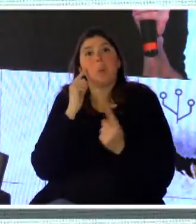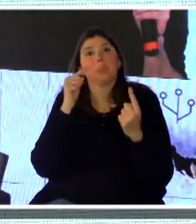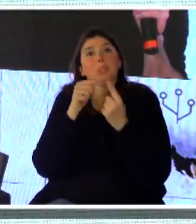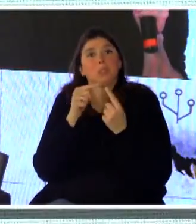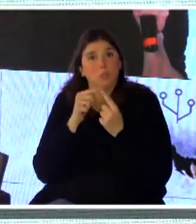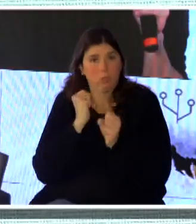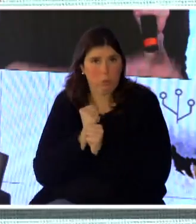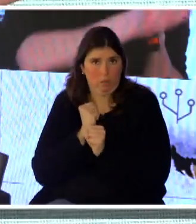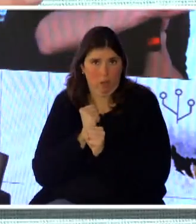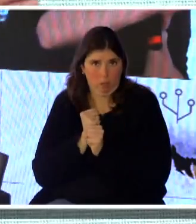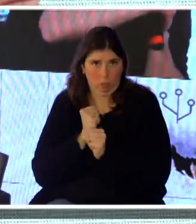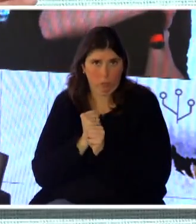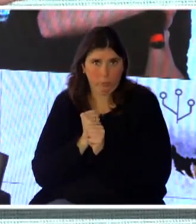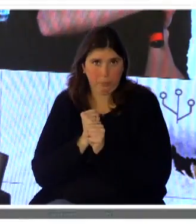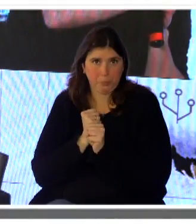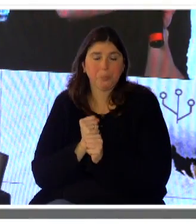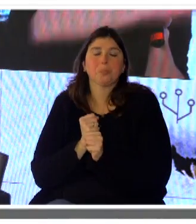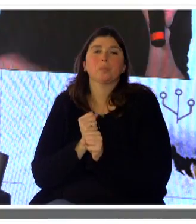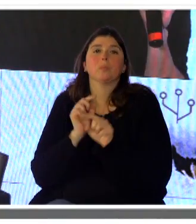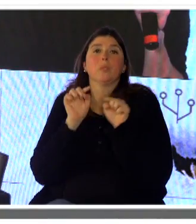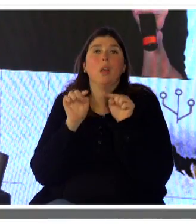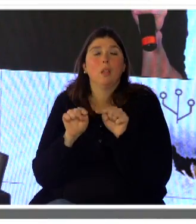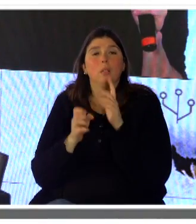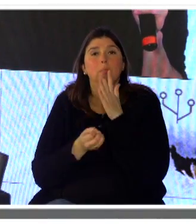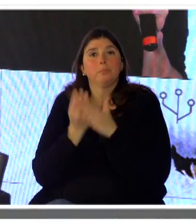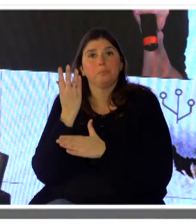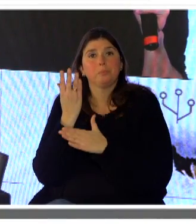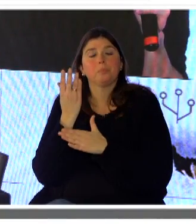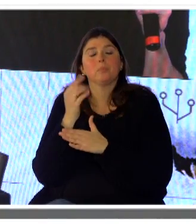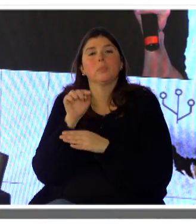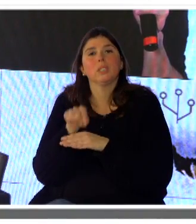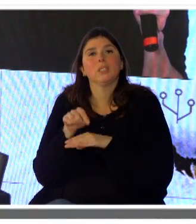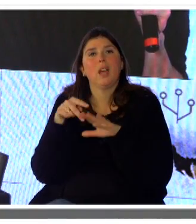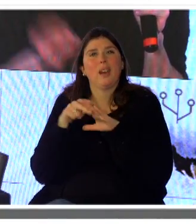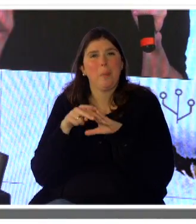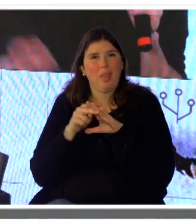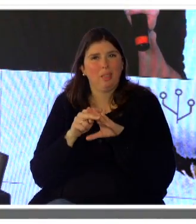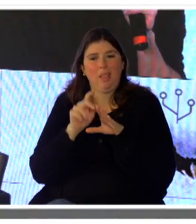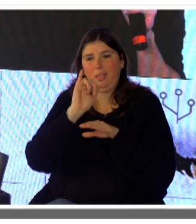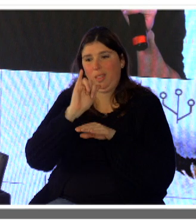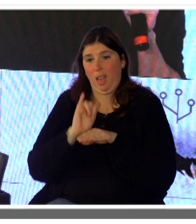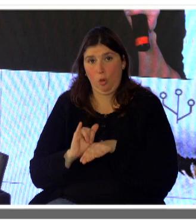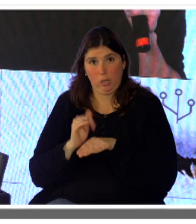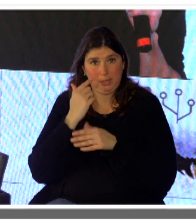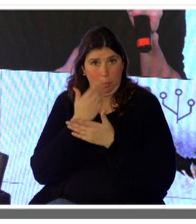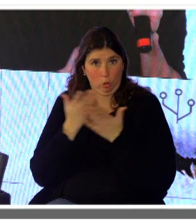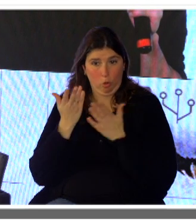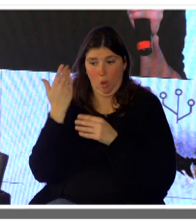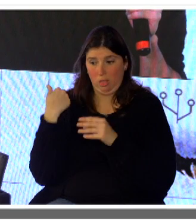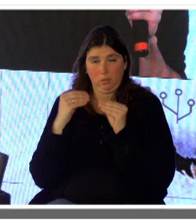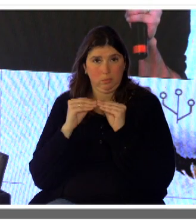trabajando. Y allí aparece esta herramienta de indicadores que mostró Ramón como